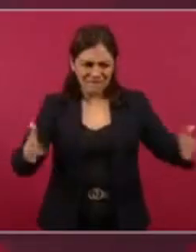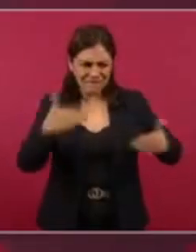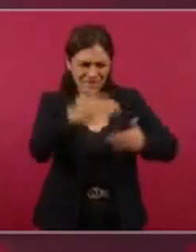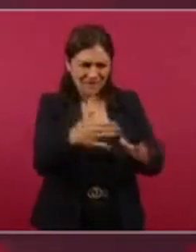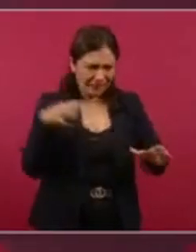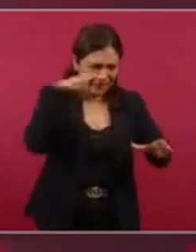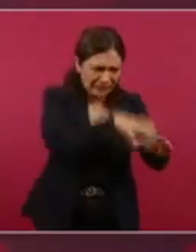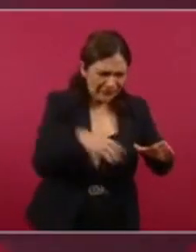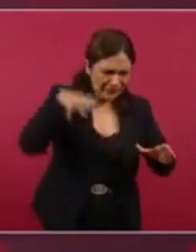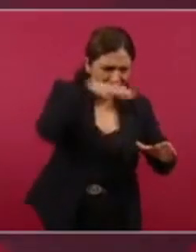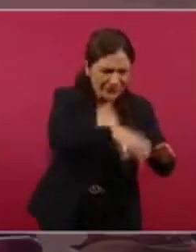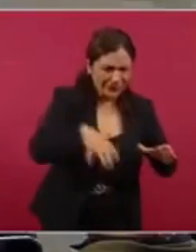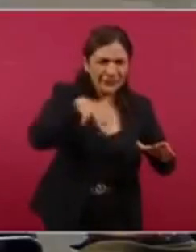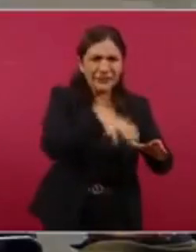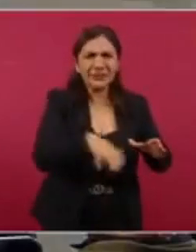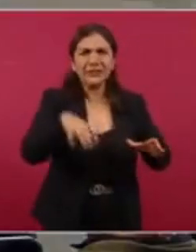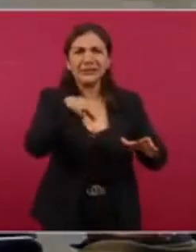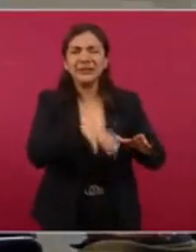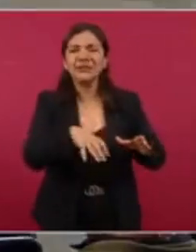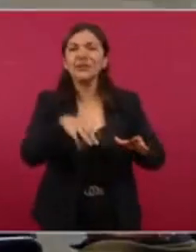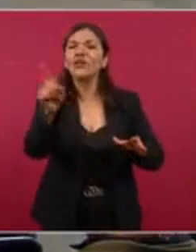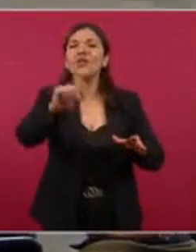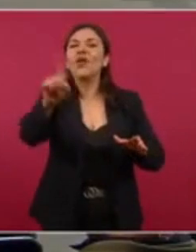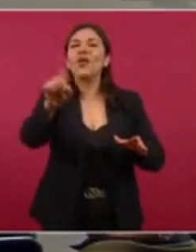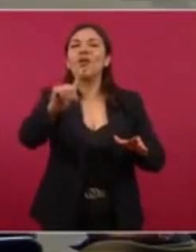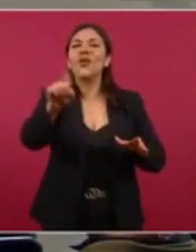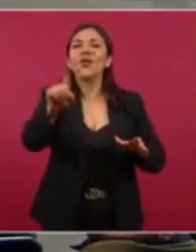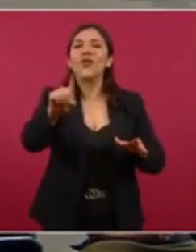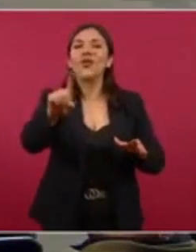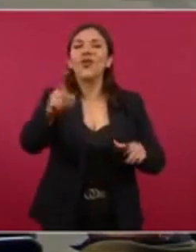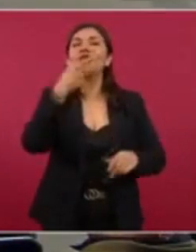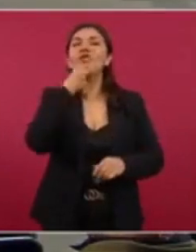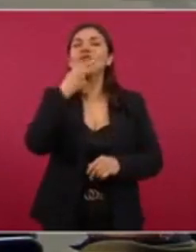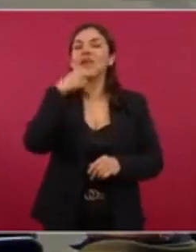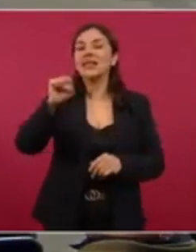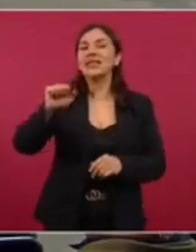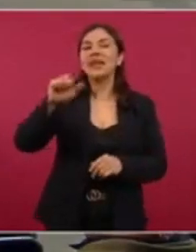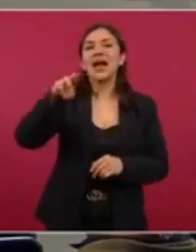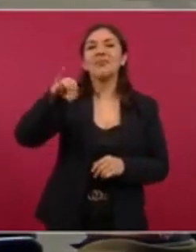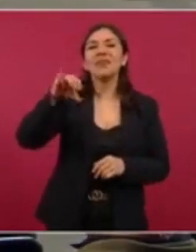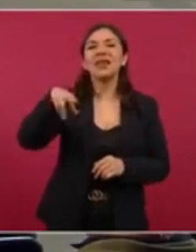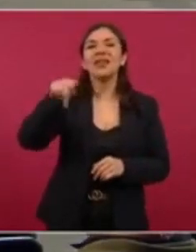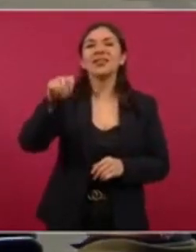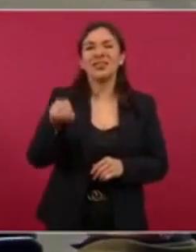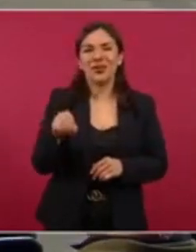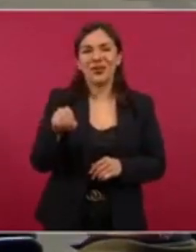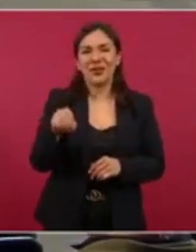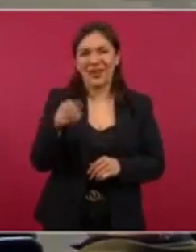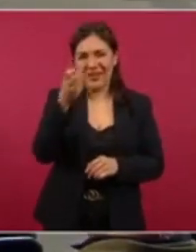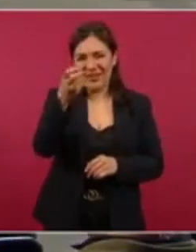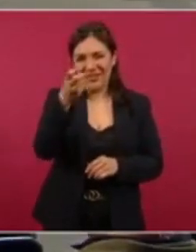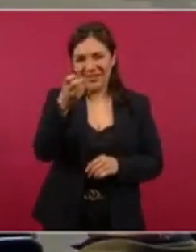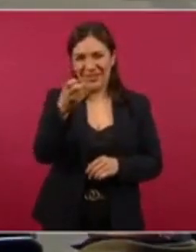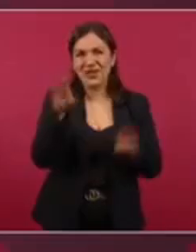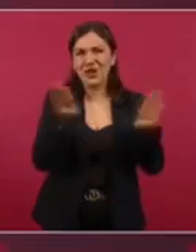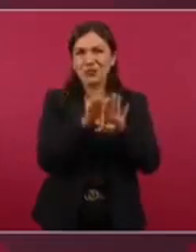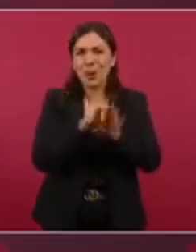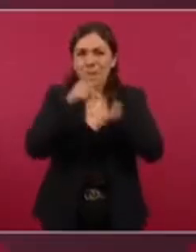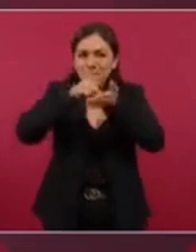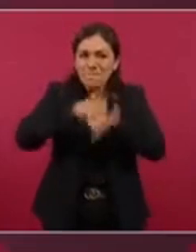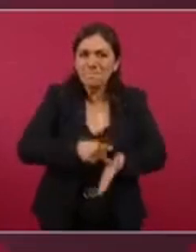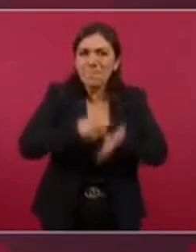Ah, no, ese fue Sarmiento. No. Rivapalacio habló de la tonelada de… Esa es la tonelada de dinero, o sea, defendiendo